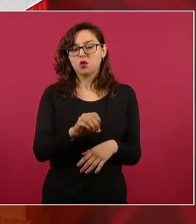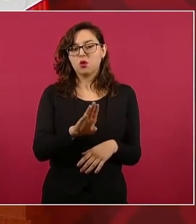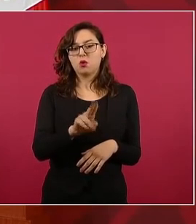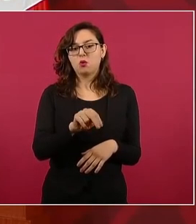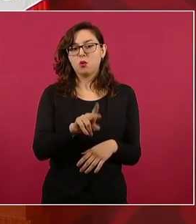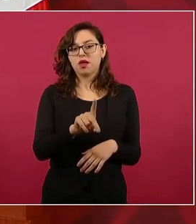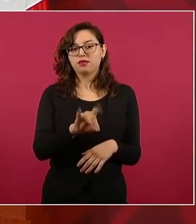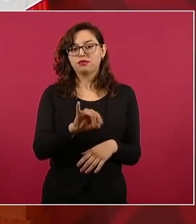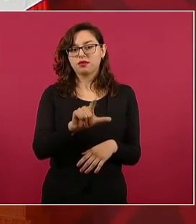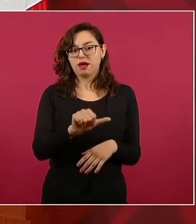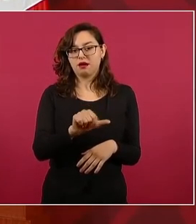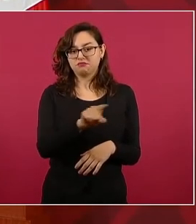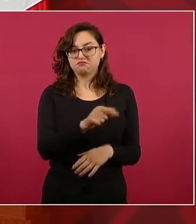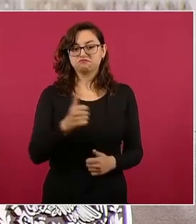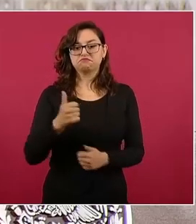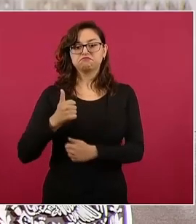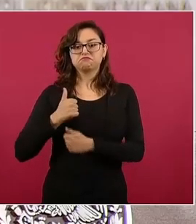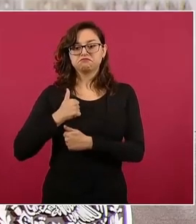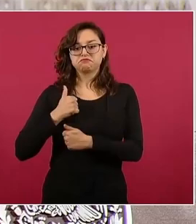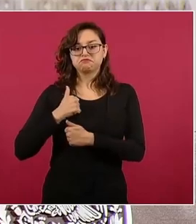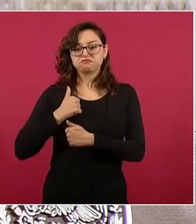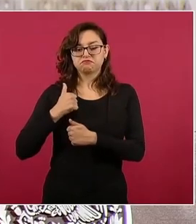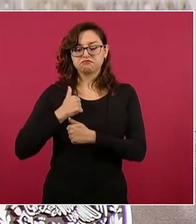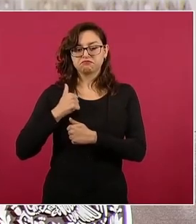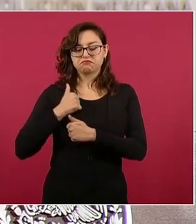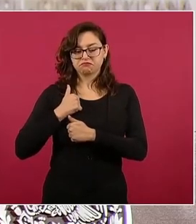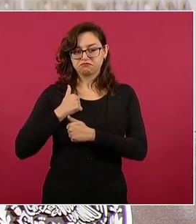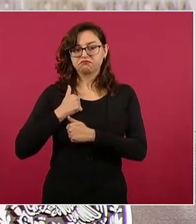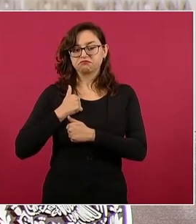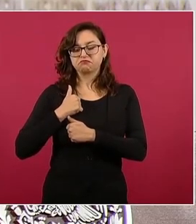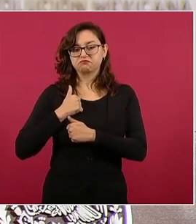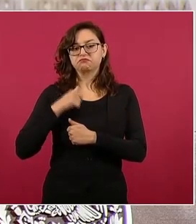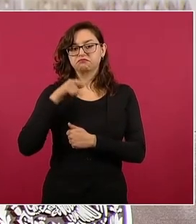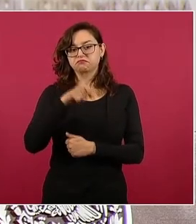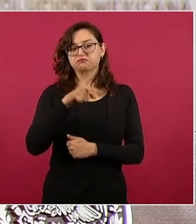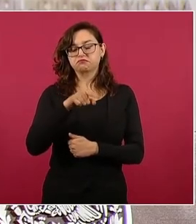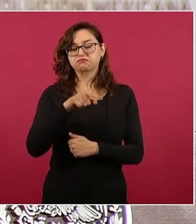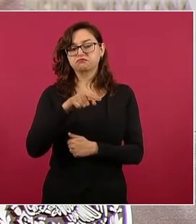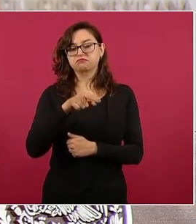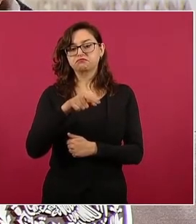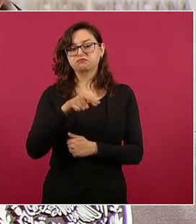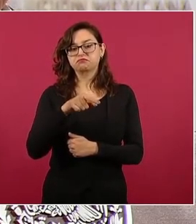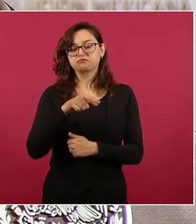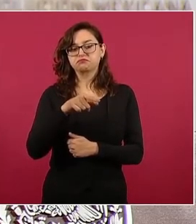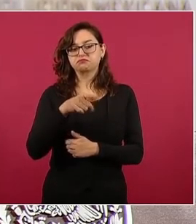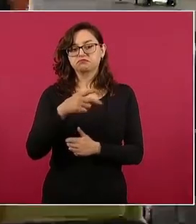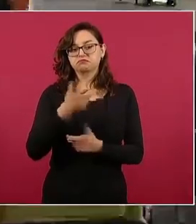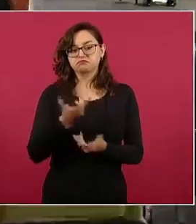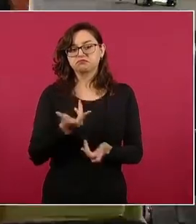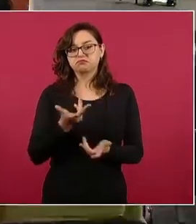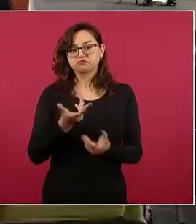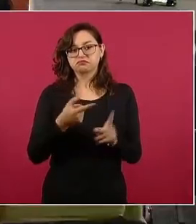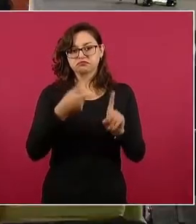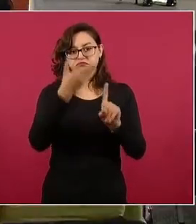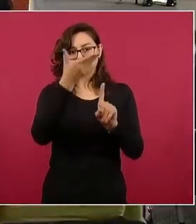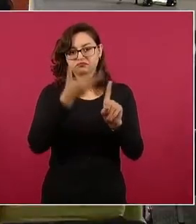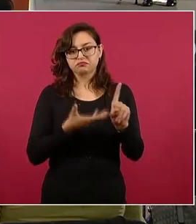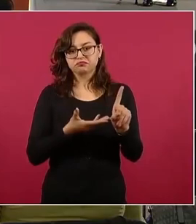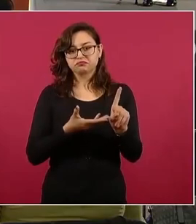liberal Uribe y Uribe y es el prototipo